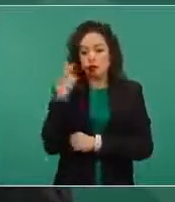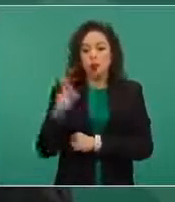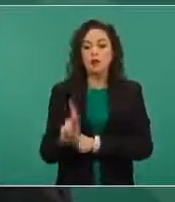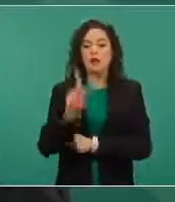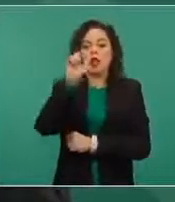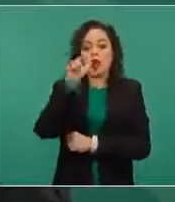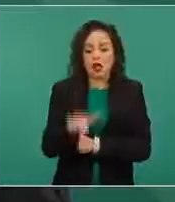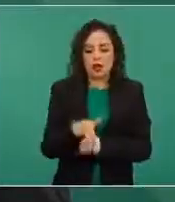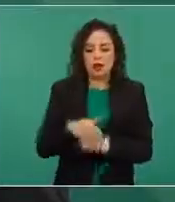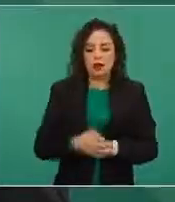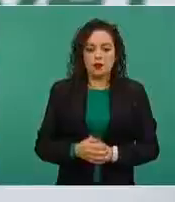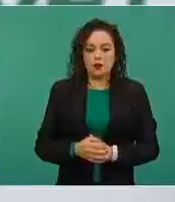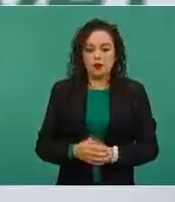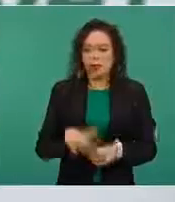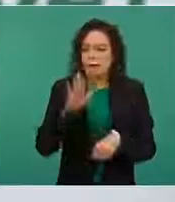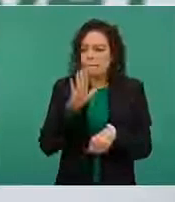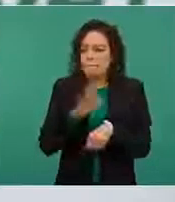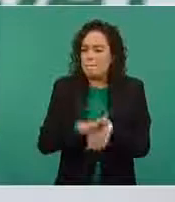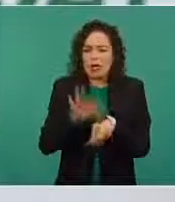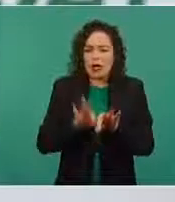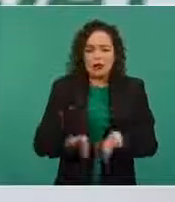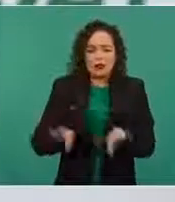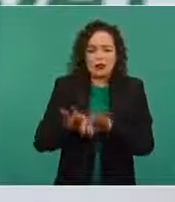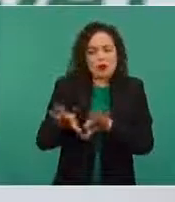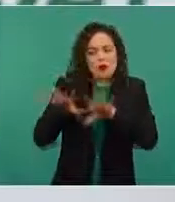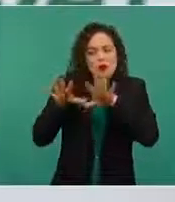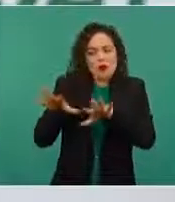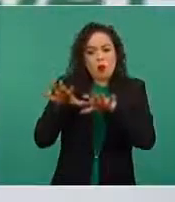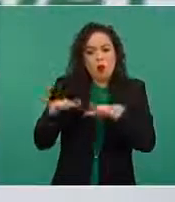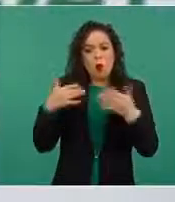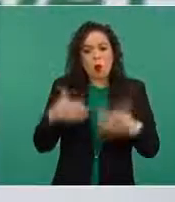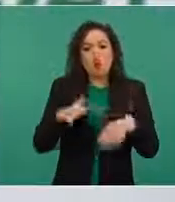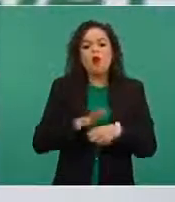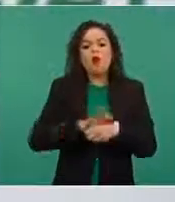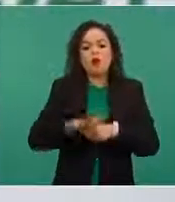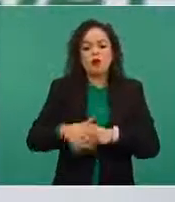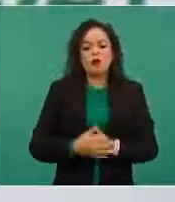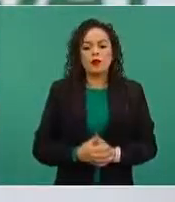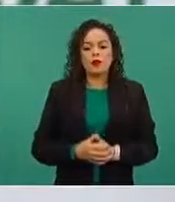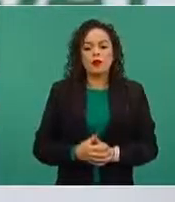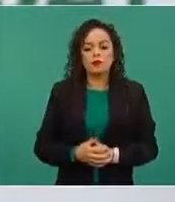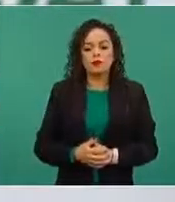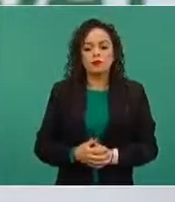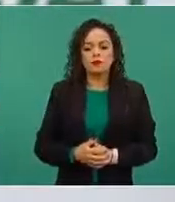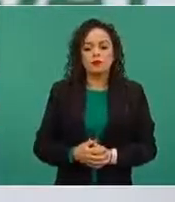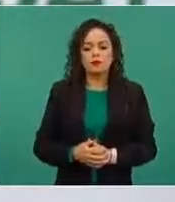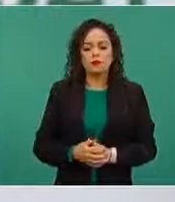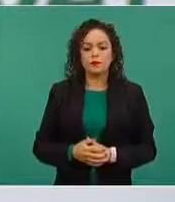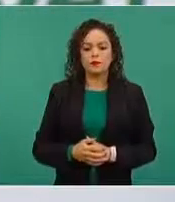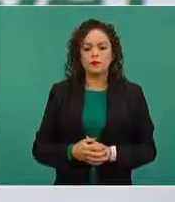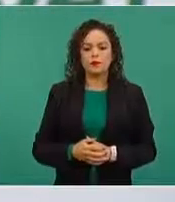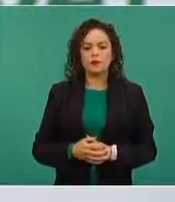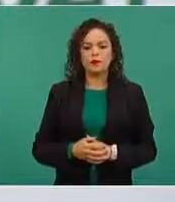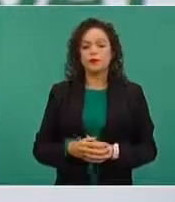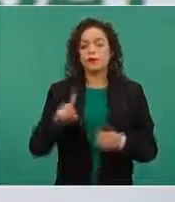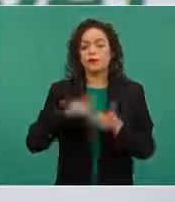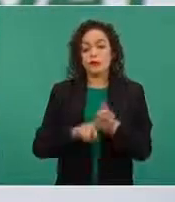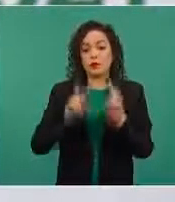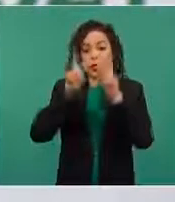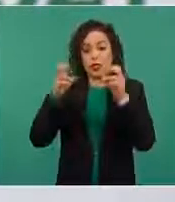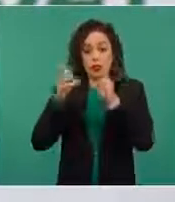Lo más relevante, la relevancia de hacer un planteamiento de naturaleza en el Consejo de Seguridad,